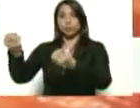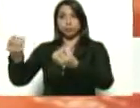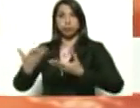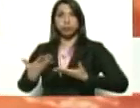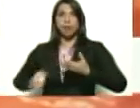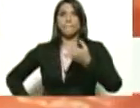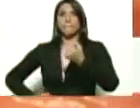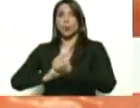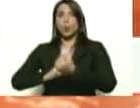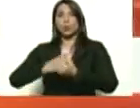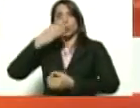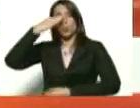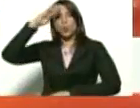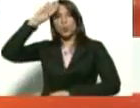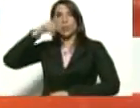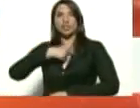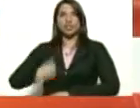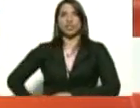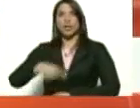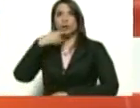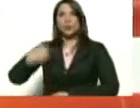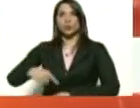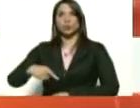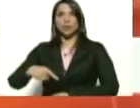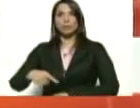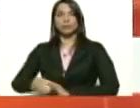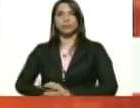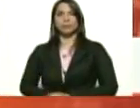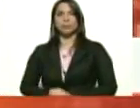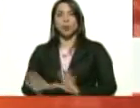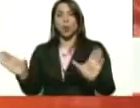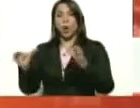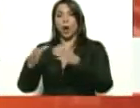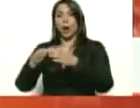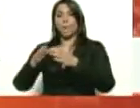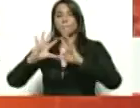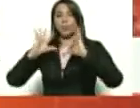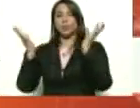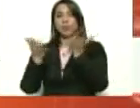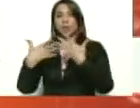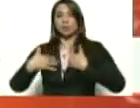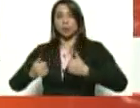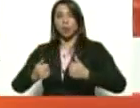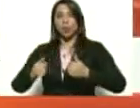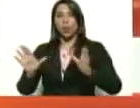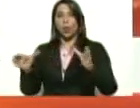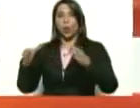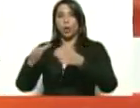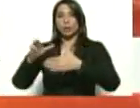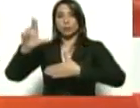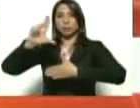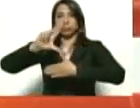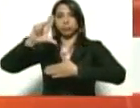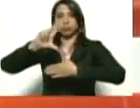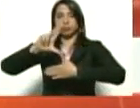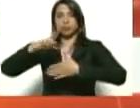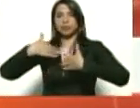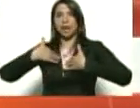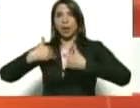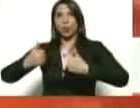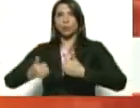de Cuba, China, Rusia, la Organización Mundial de la Salud, la Organización Panamericana de la Salud,